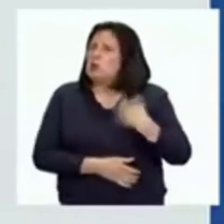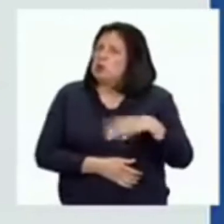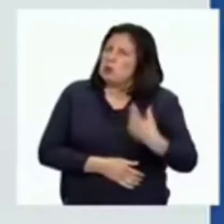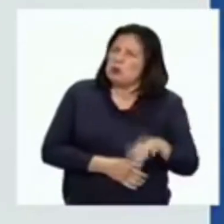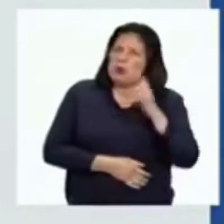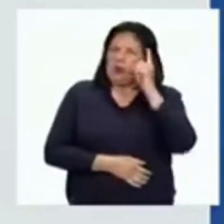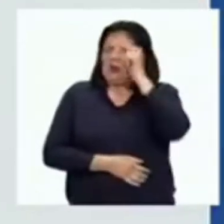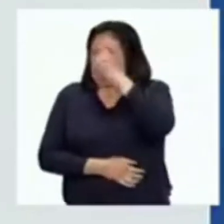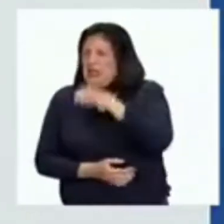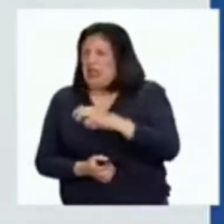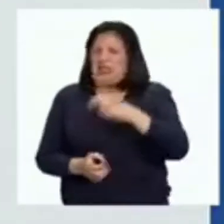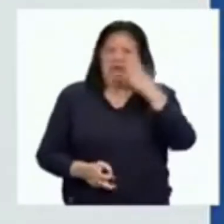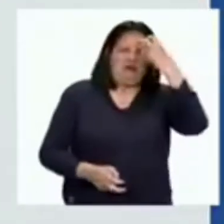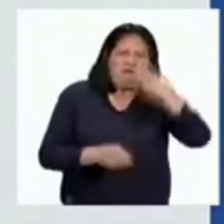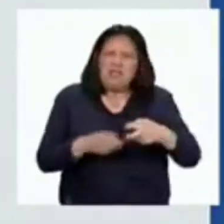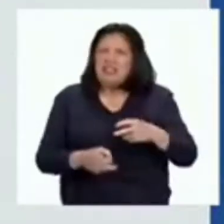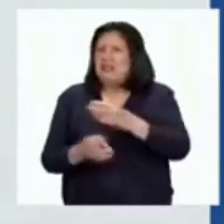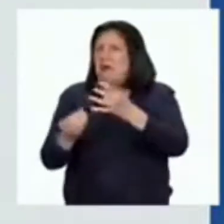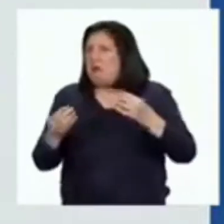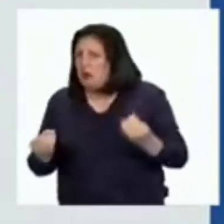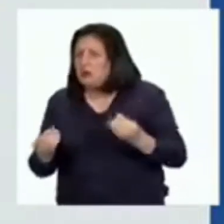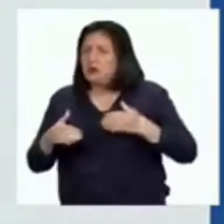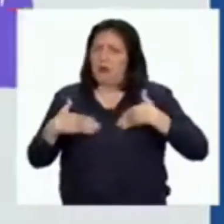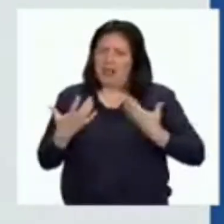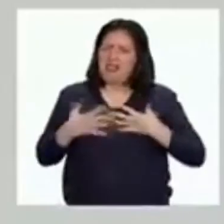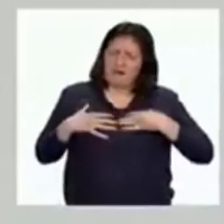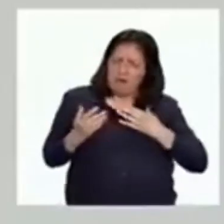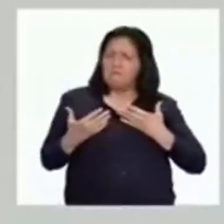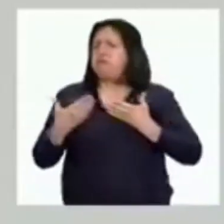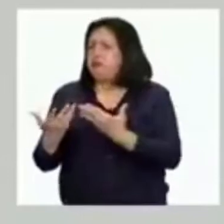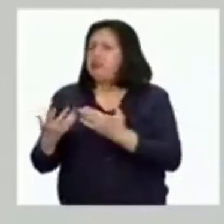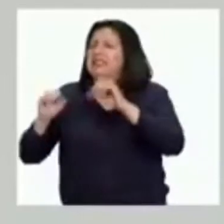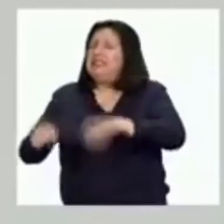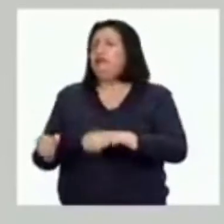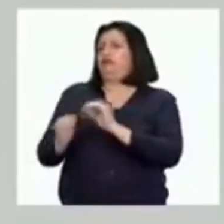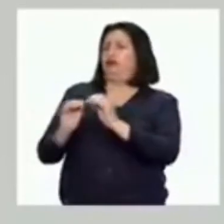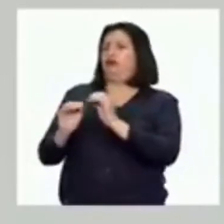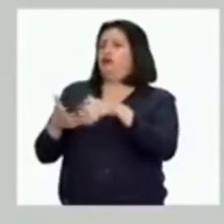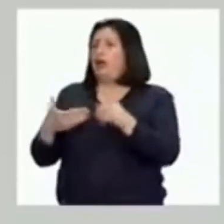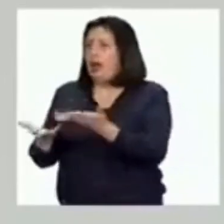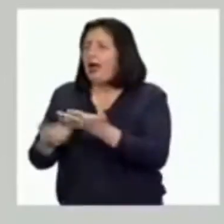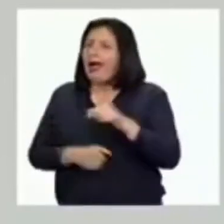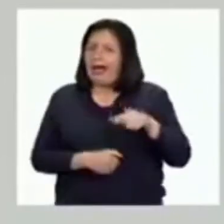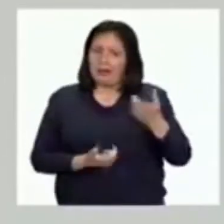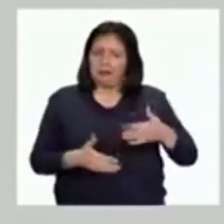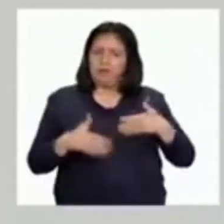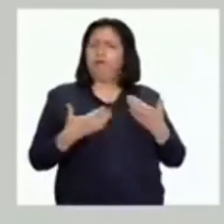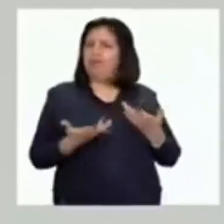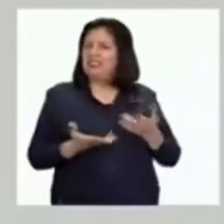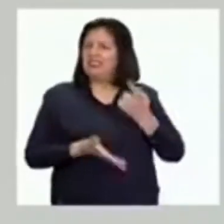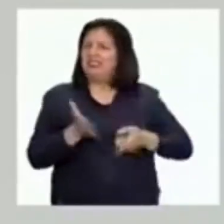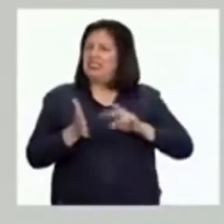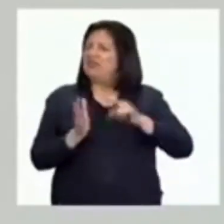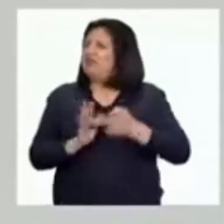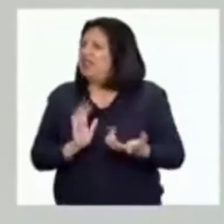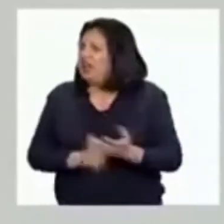muy, pero muy difícil, enfrentar esa situación y lograr recuperarnos. ¿Sabes que la resiliencia es una capacidad? ¿Qué quiere decir